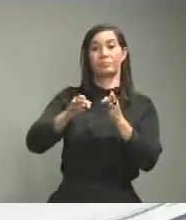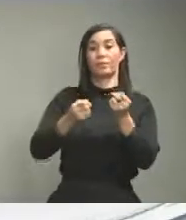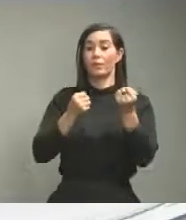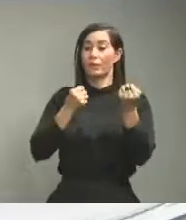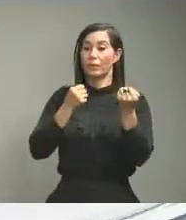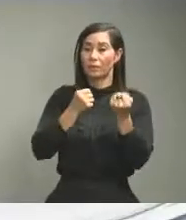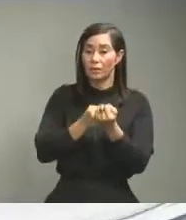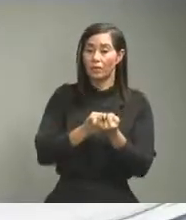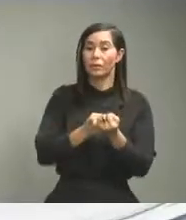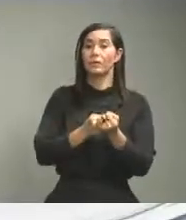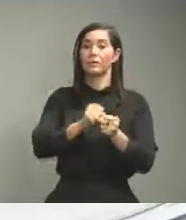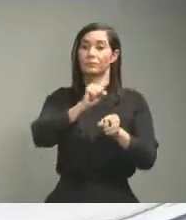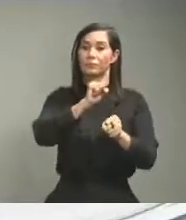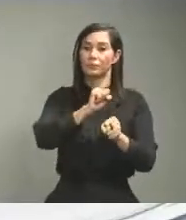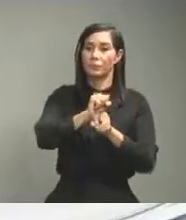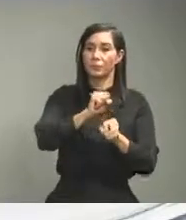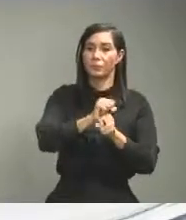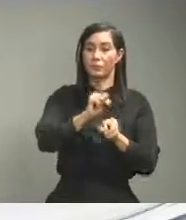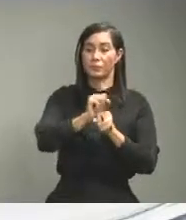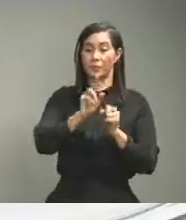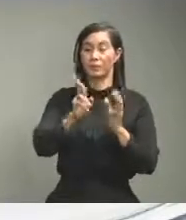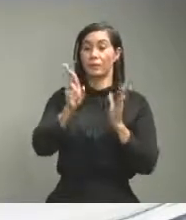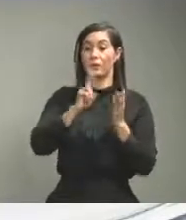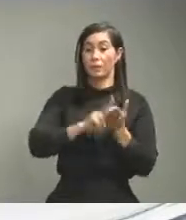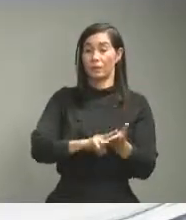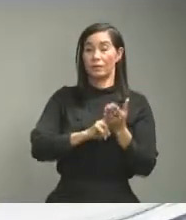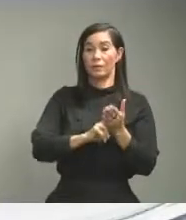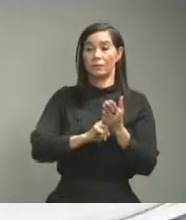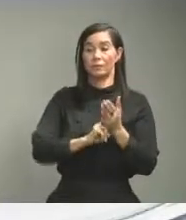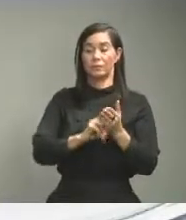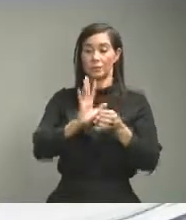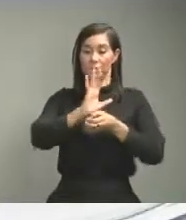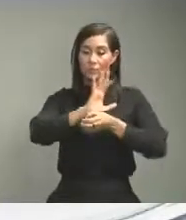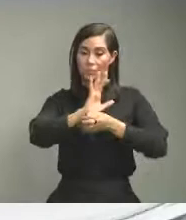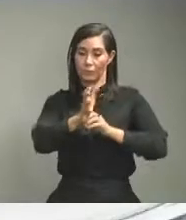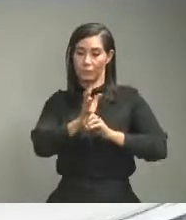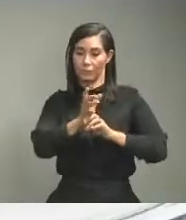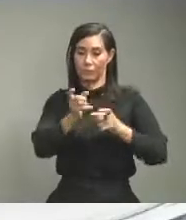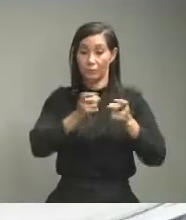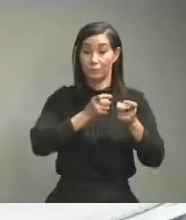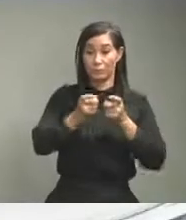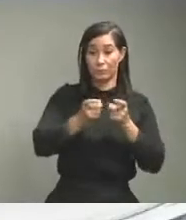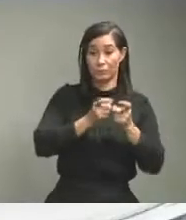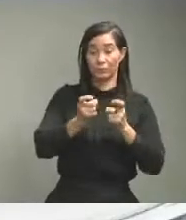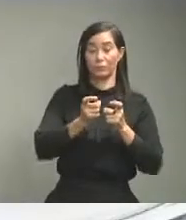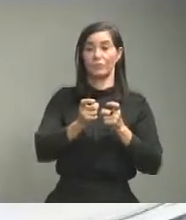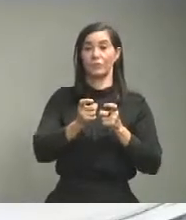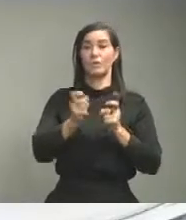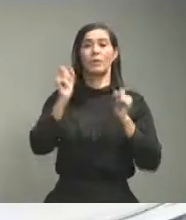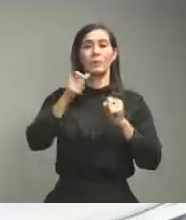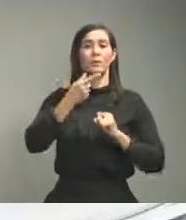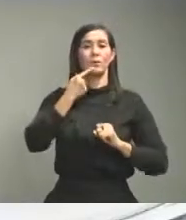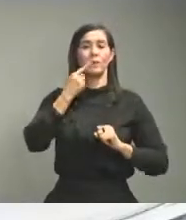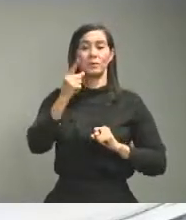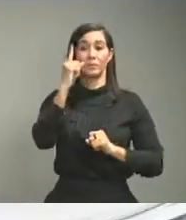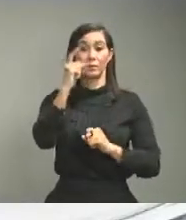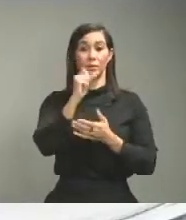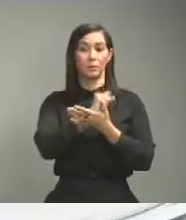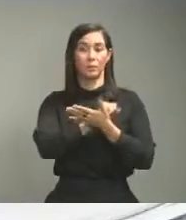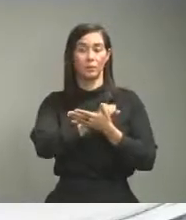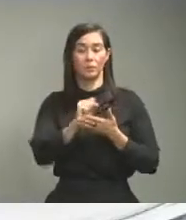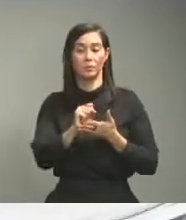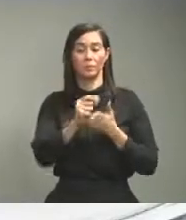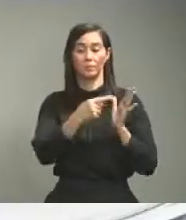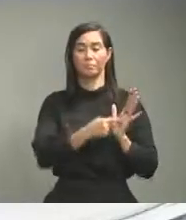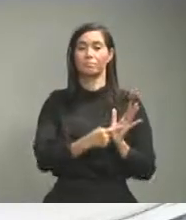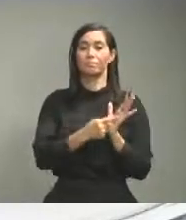respuesta efectiva a el COVID-19 y le puedo decir que en una semana vamos a